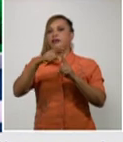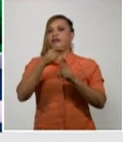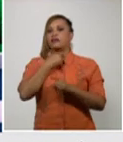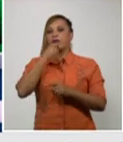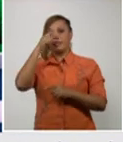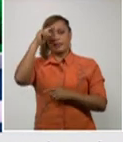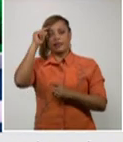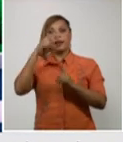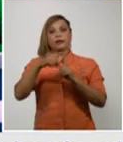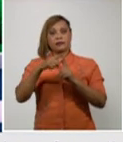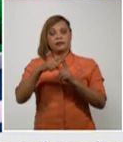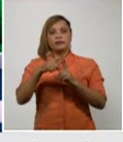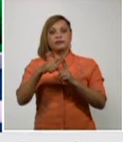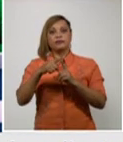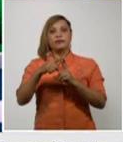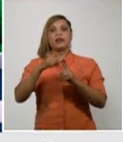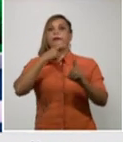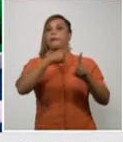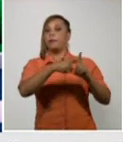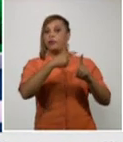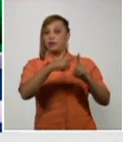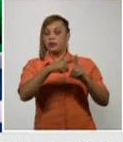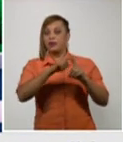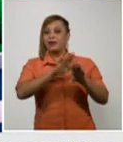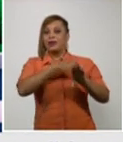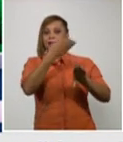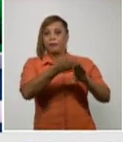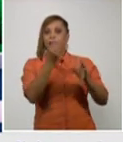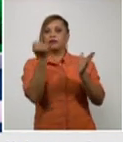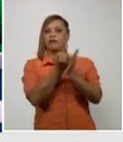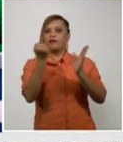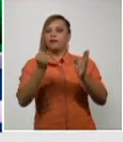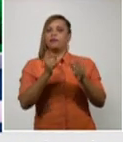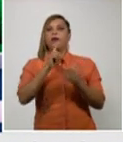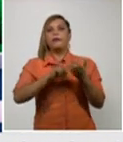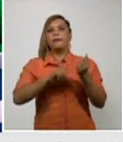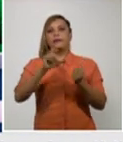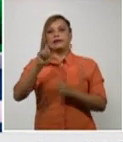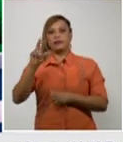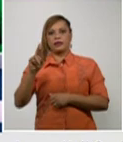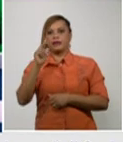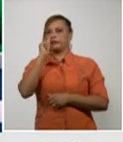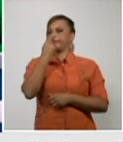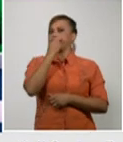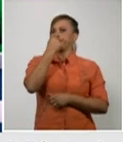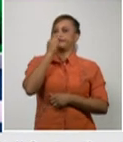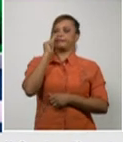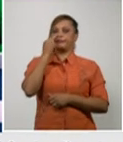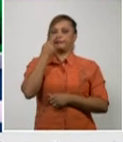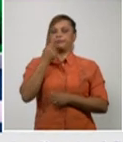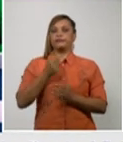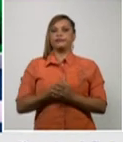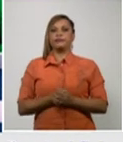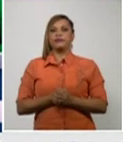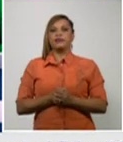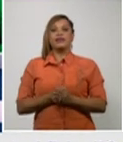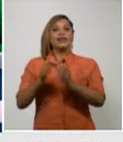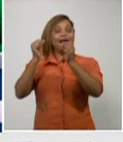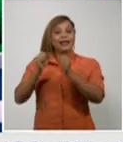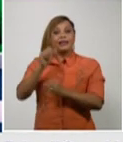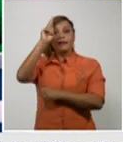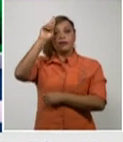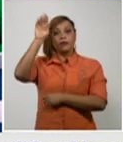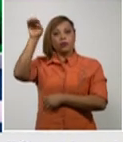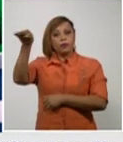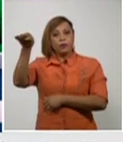y posteriormente se confirmó con el PCR. Tuvo durante su estancia hospitalaria una inestabilidad